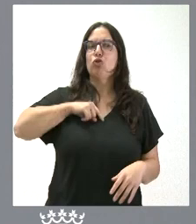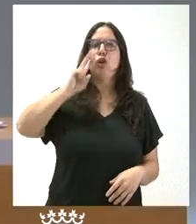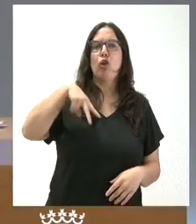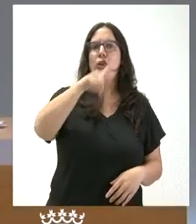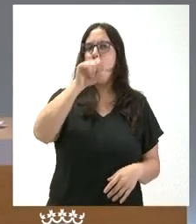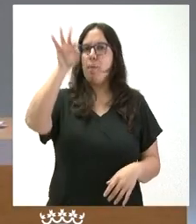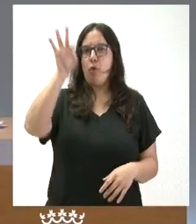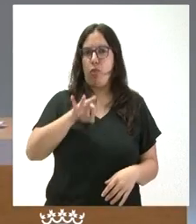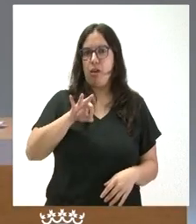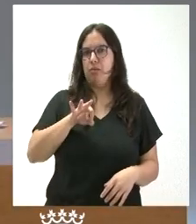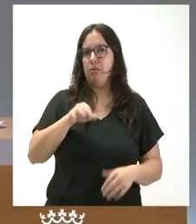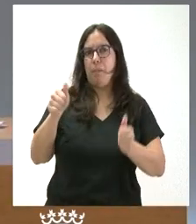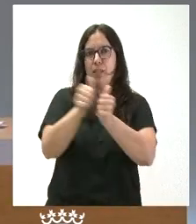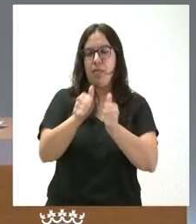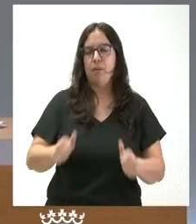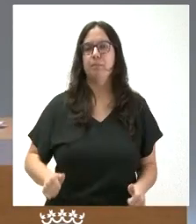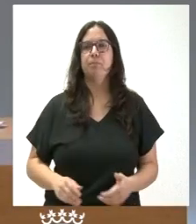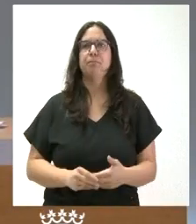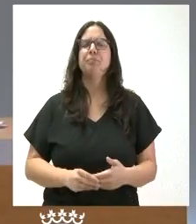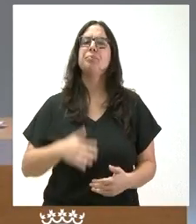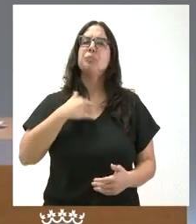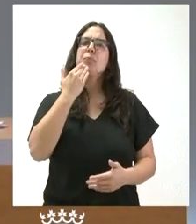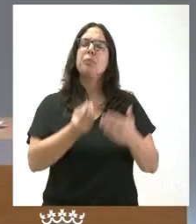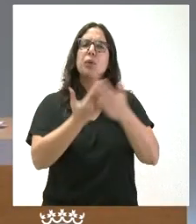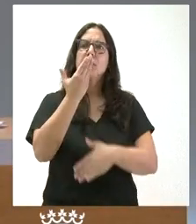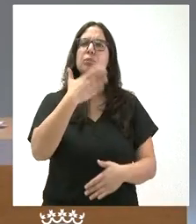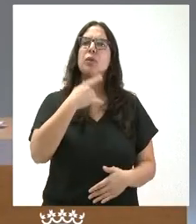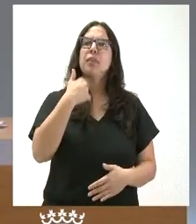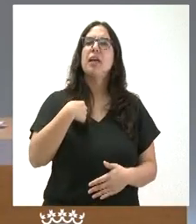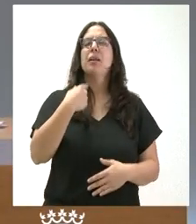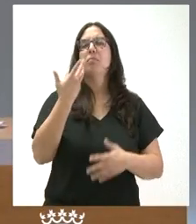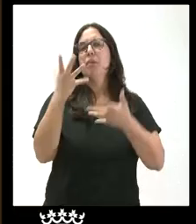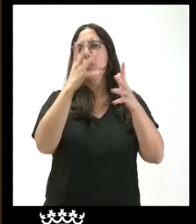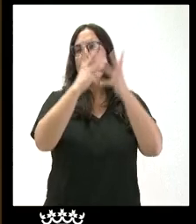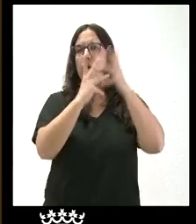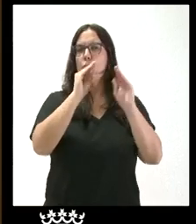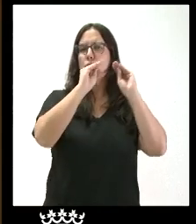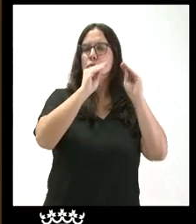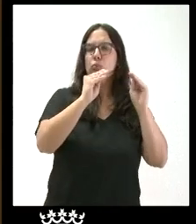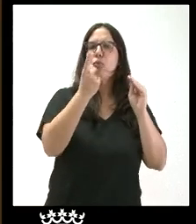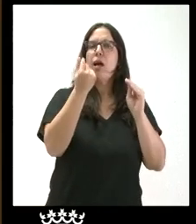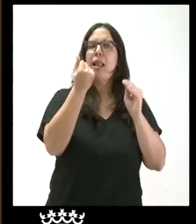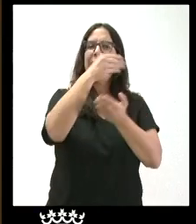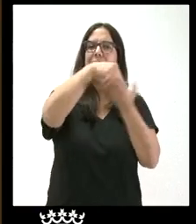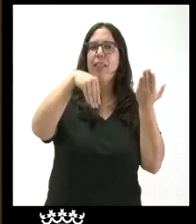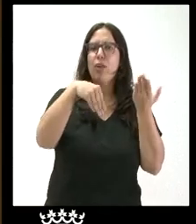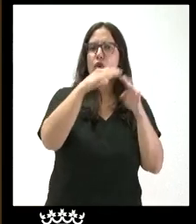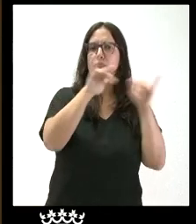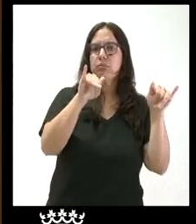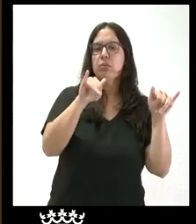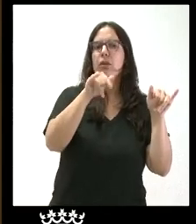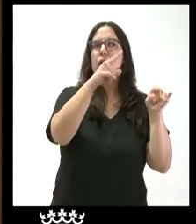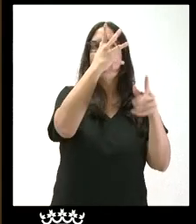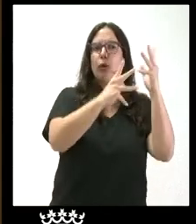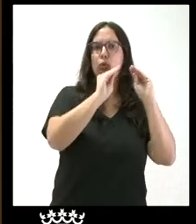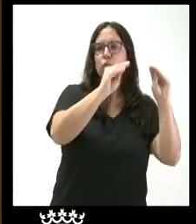Buenos días ¿nos puede precisar la liquidación que estiman ustedes y la que les ha comunicado el gobierno y luego en el ámbito de